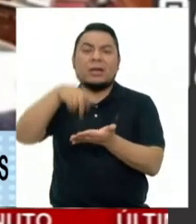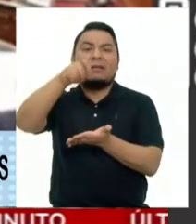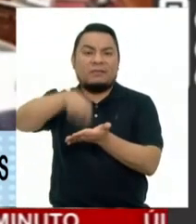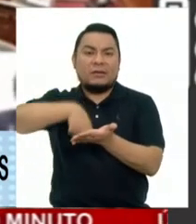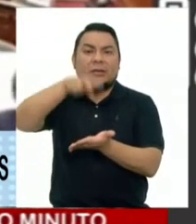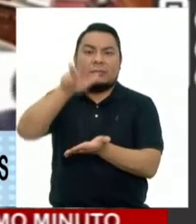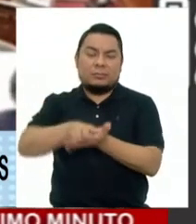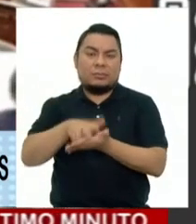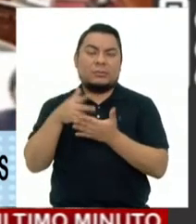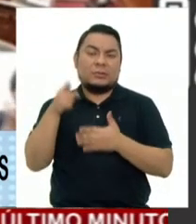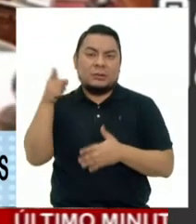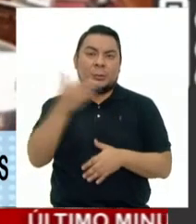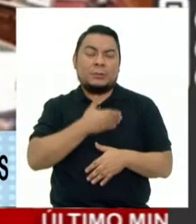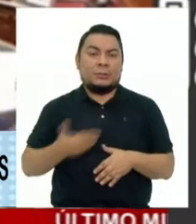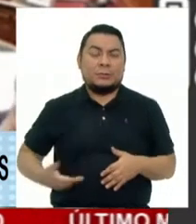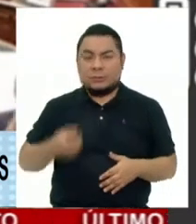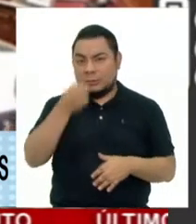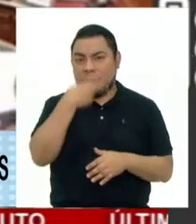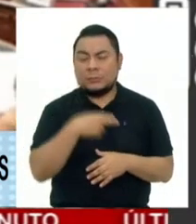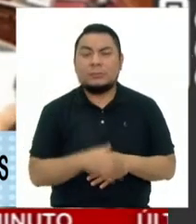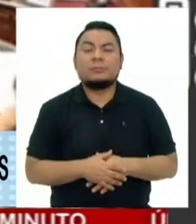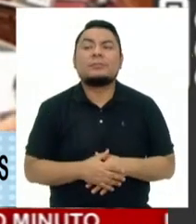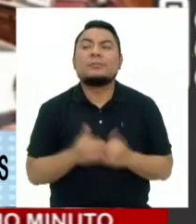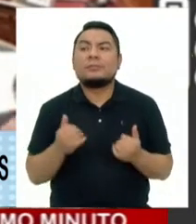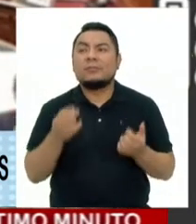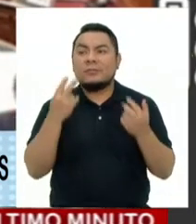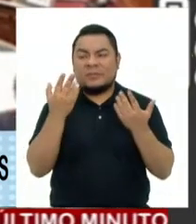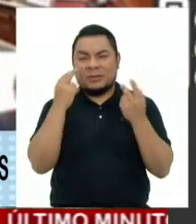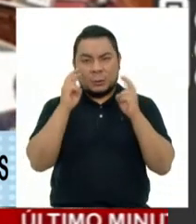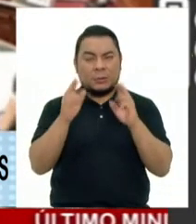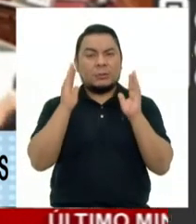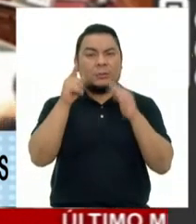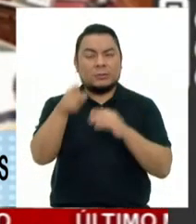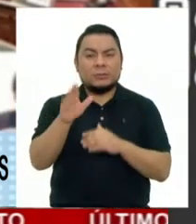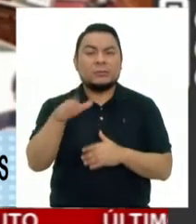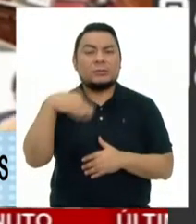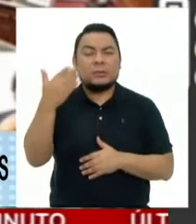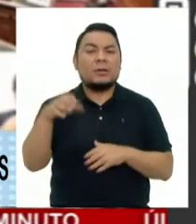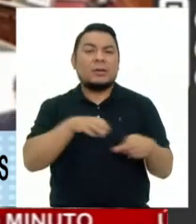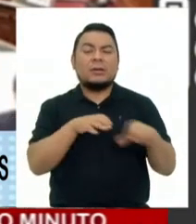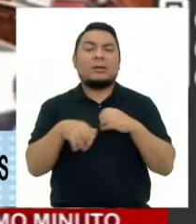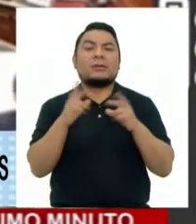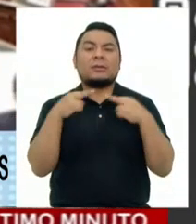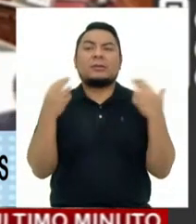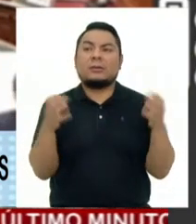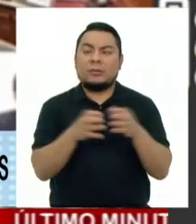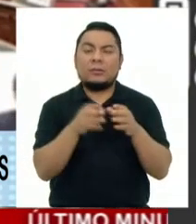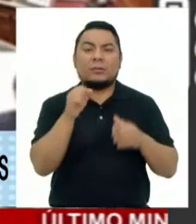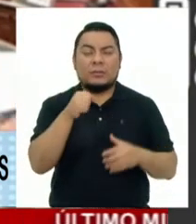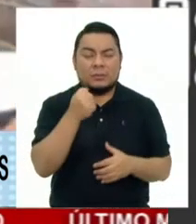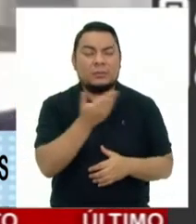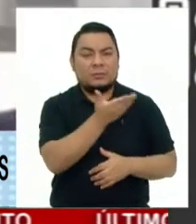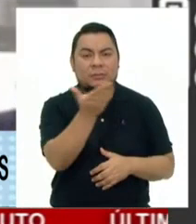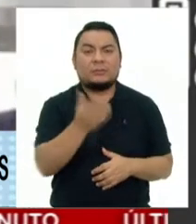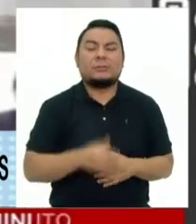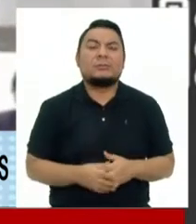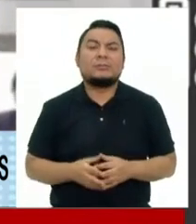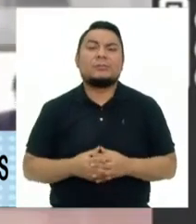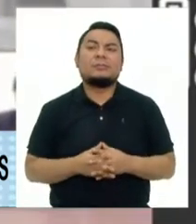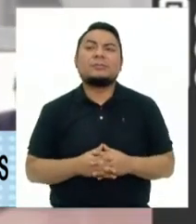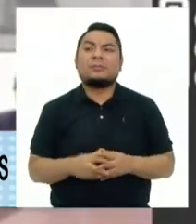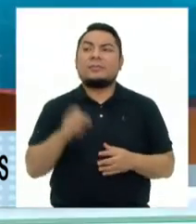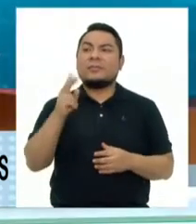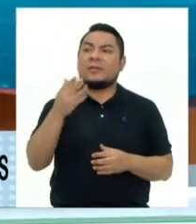aprobada por el Presidente de la República. Vamos a estar en tanto entonces al desarrollo de la sesión del Pleno del Congreso. Paola, adelante contigo.